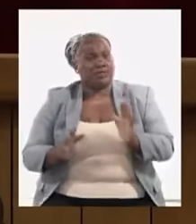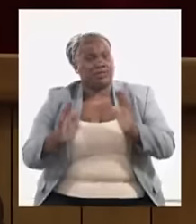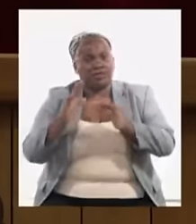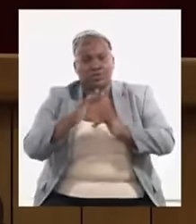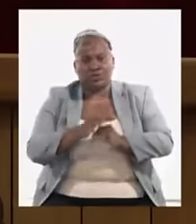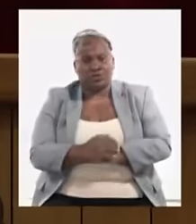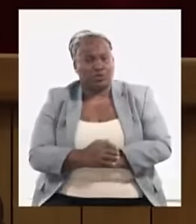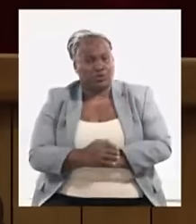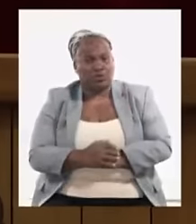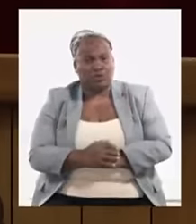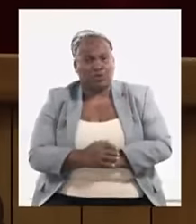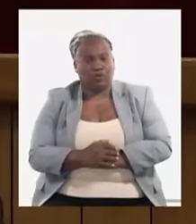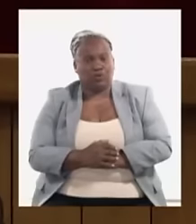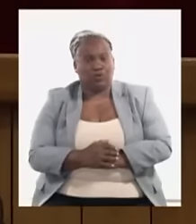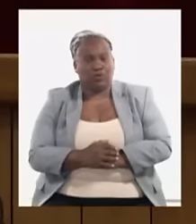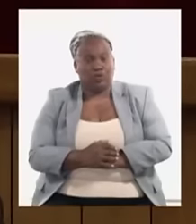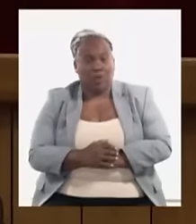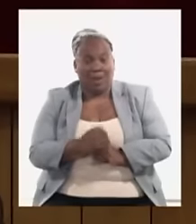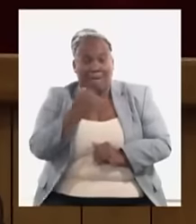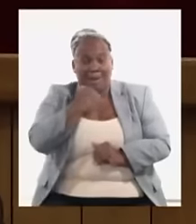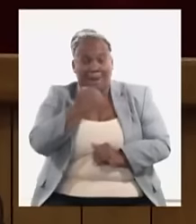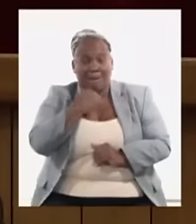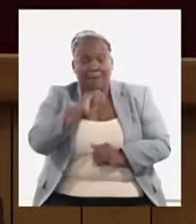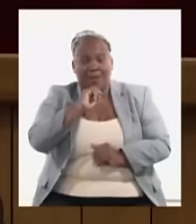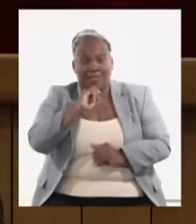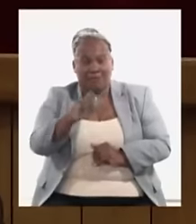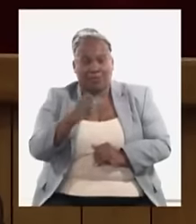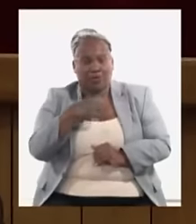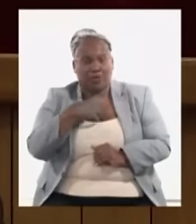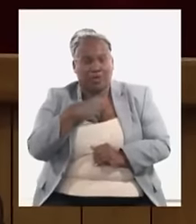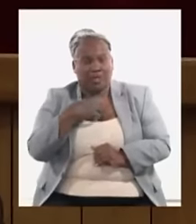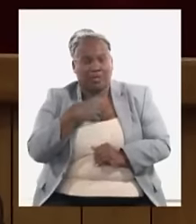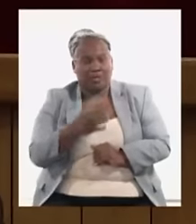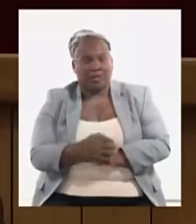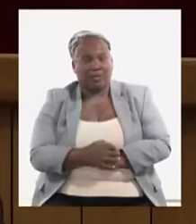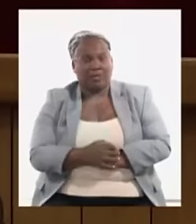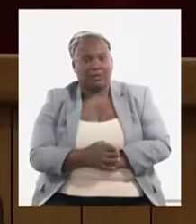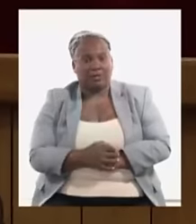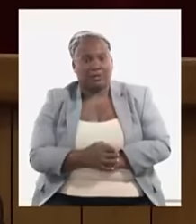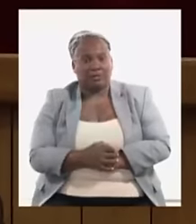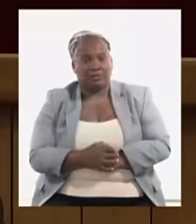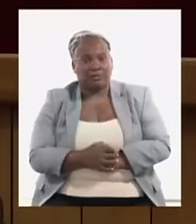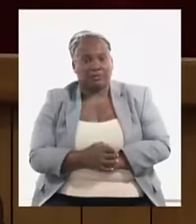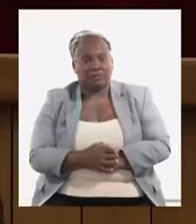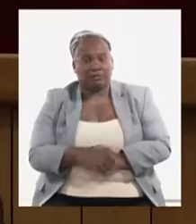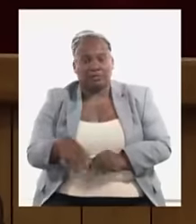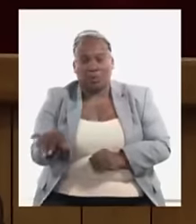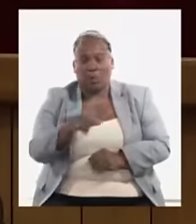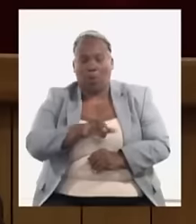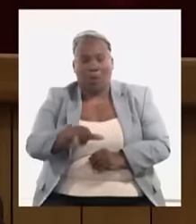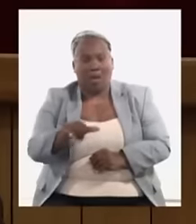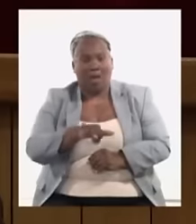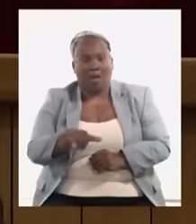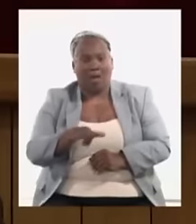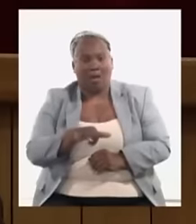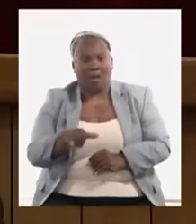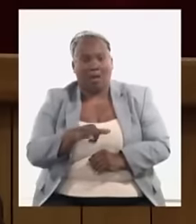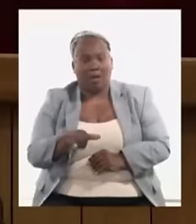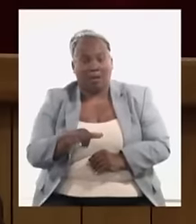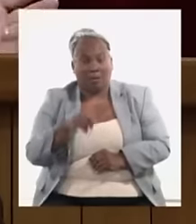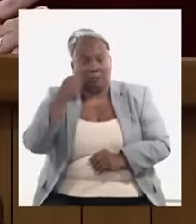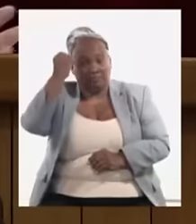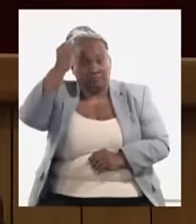muchos casos los que más dificultades económicas tienen y entonces también hemos